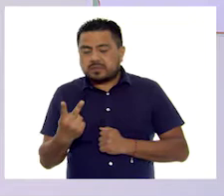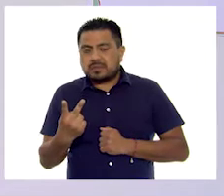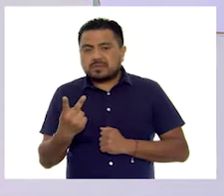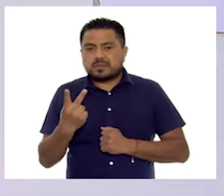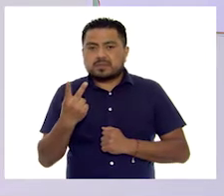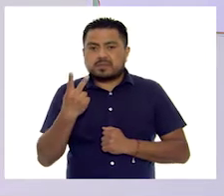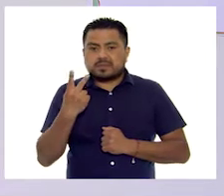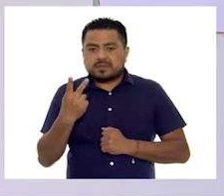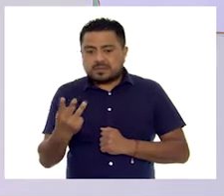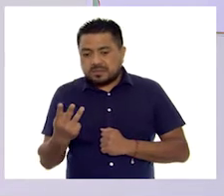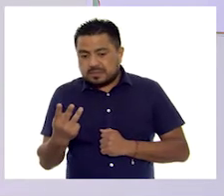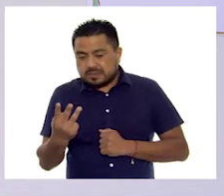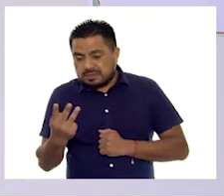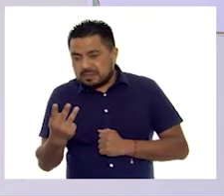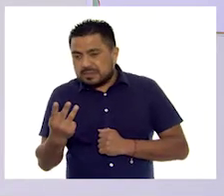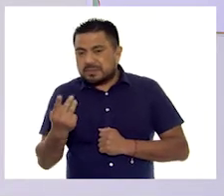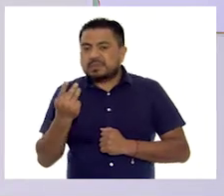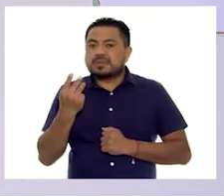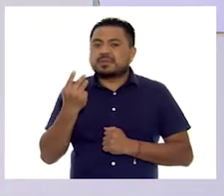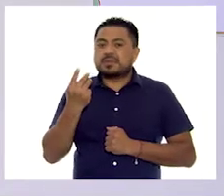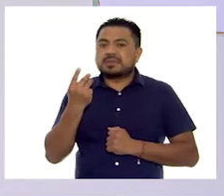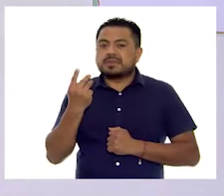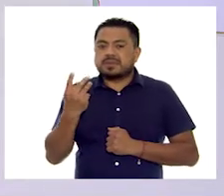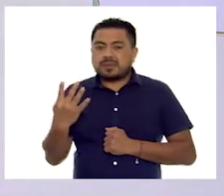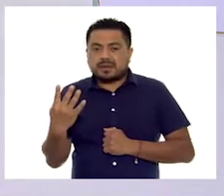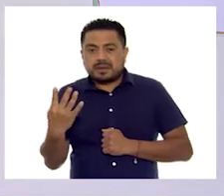dos, tres,